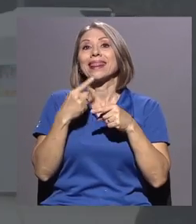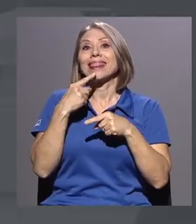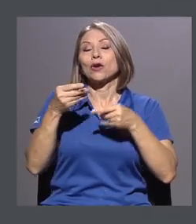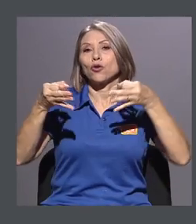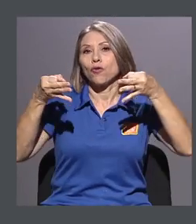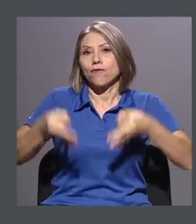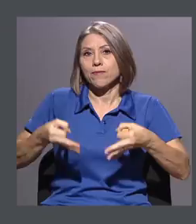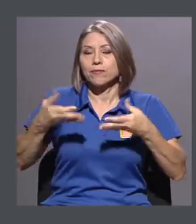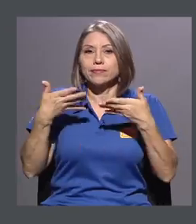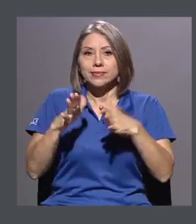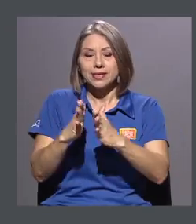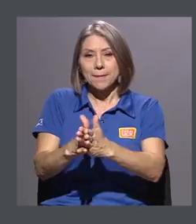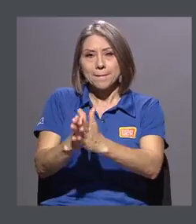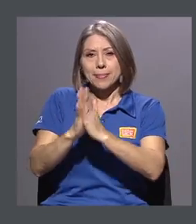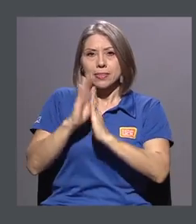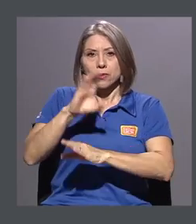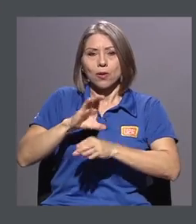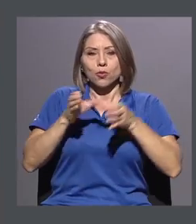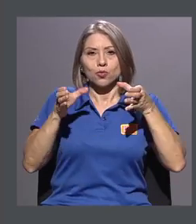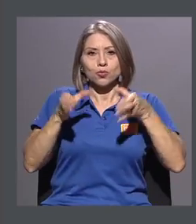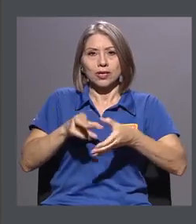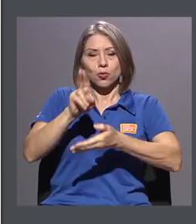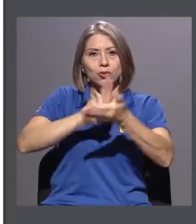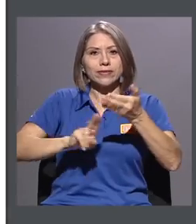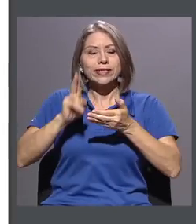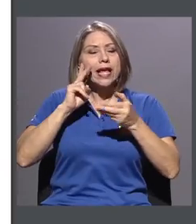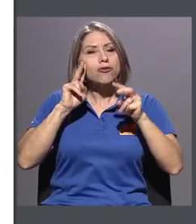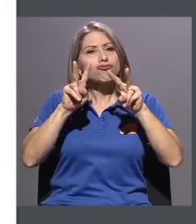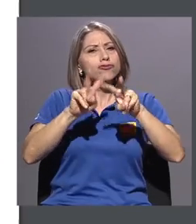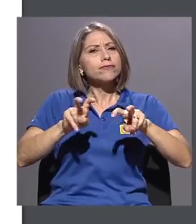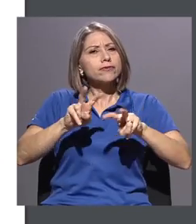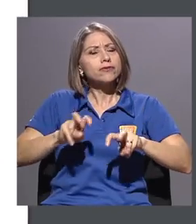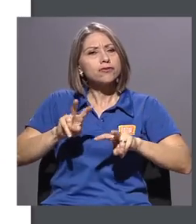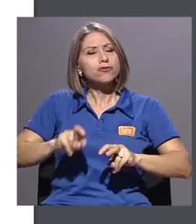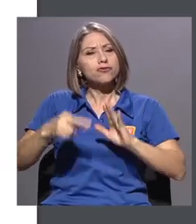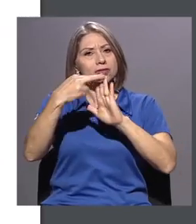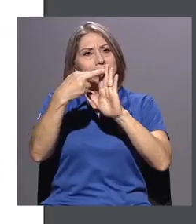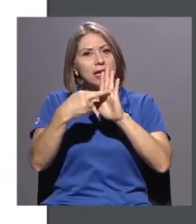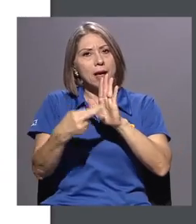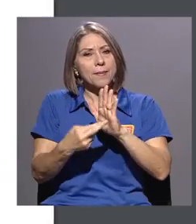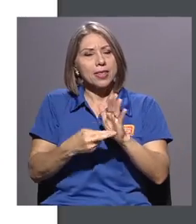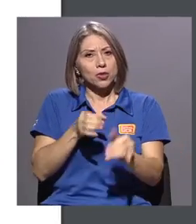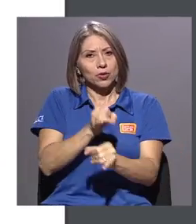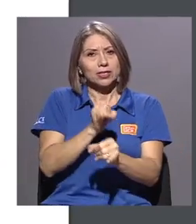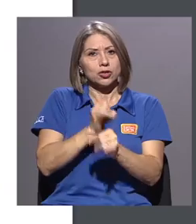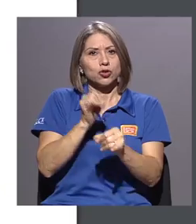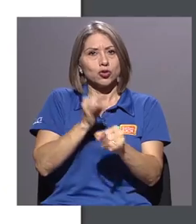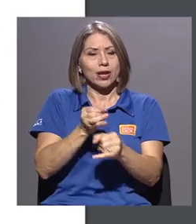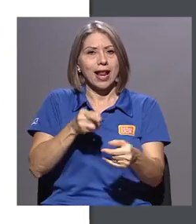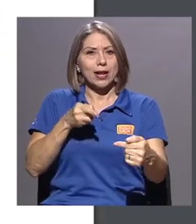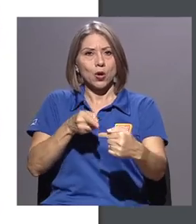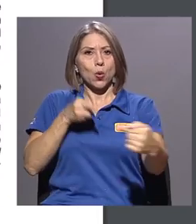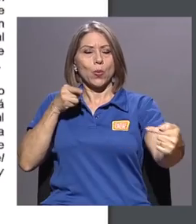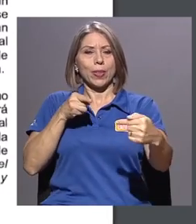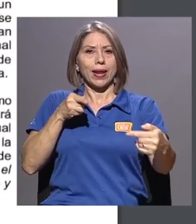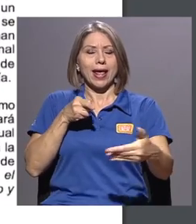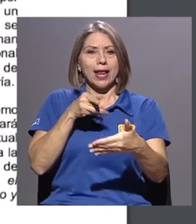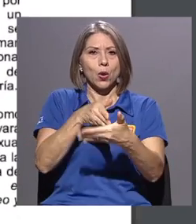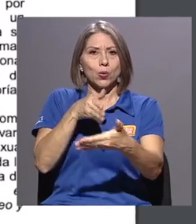solicitó al Consejo Universitario la revisión del reglamento institucional contra el hostigamiento sexual.